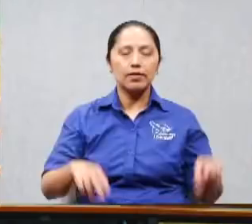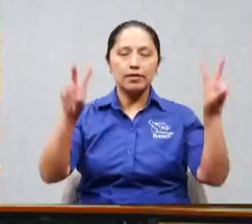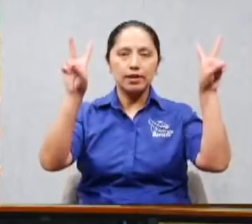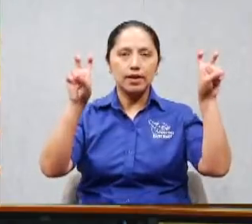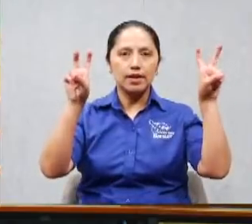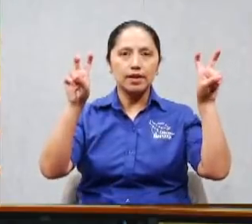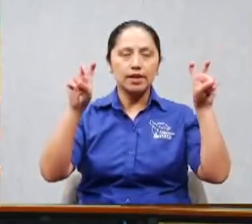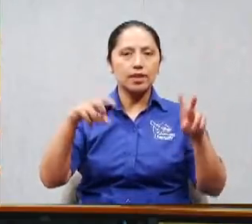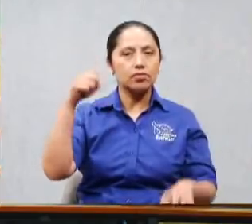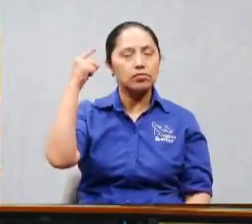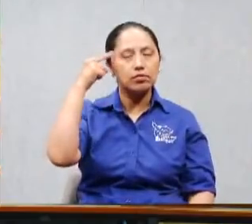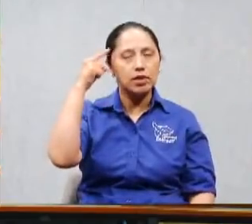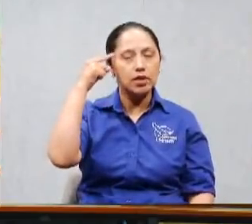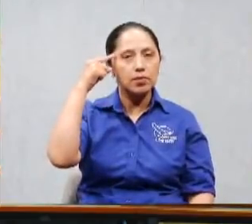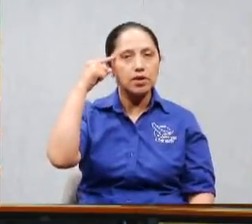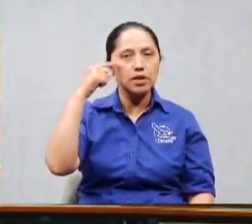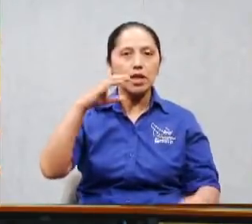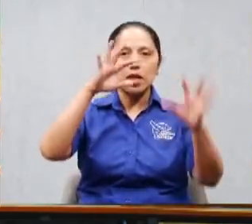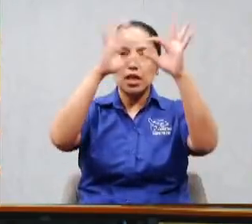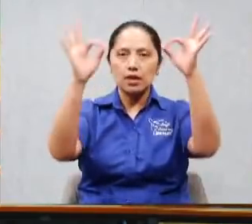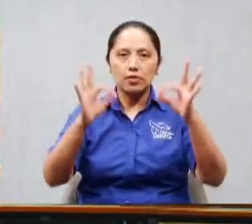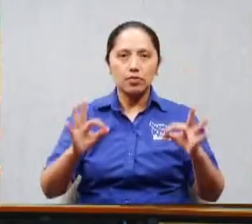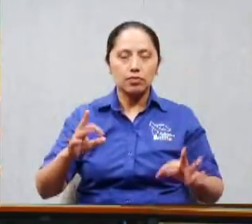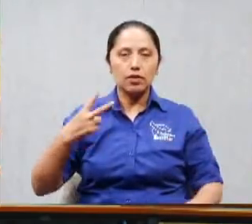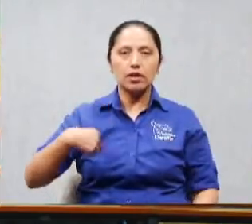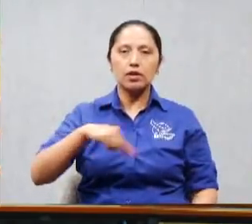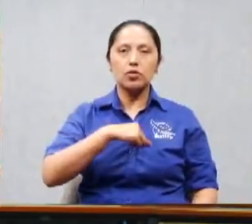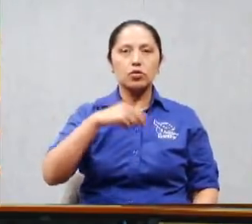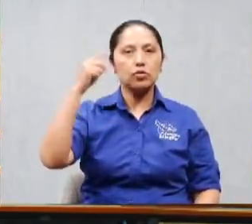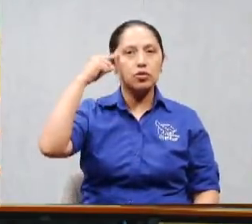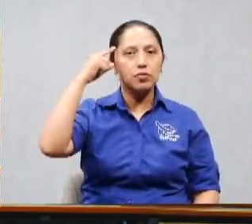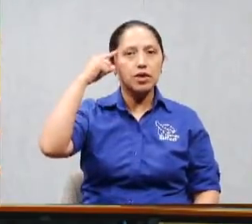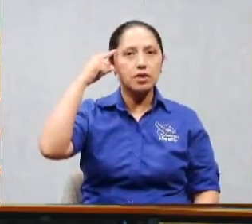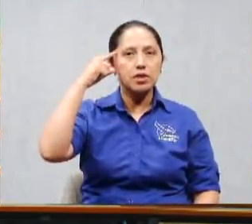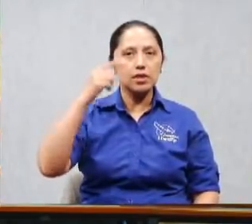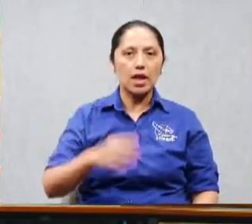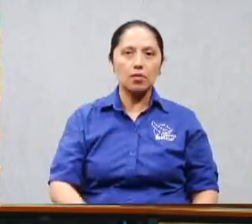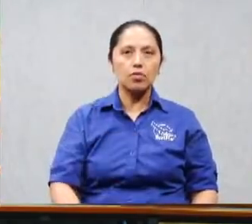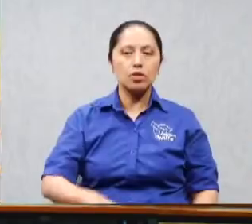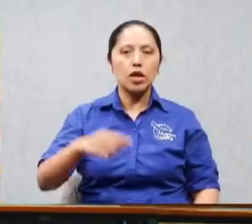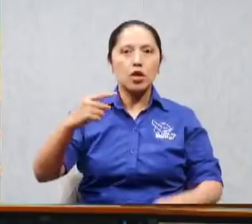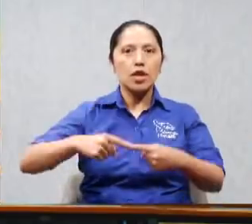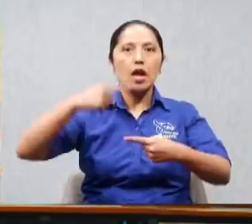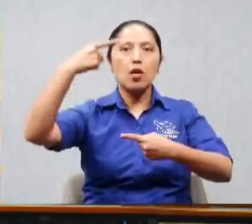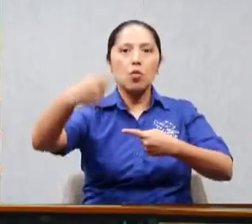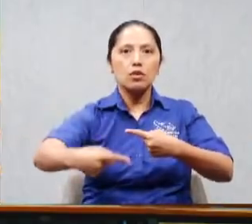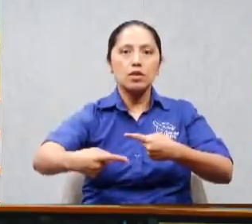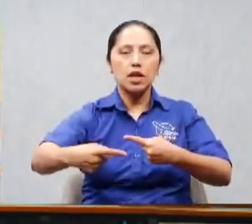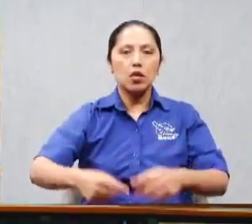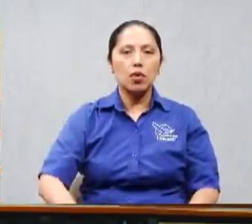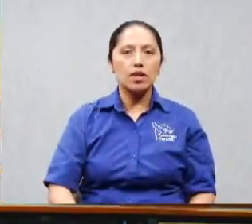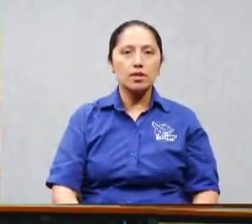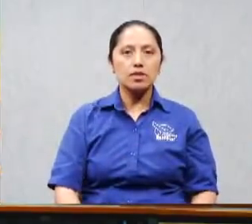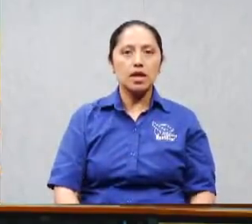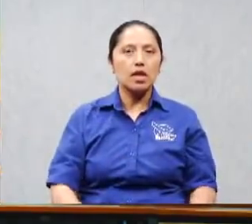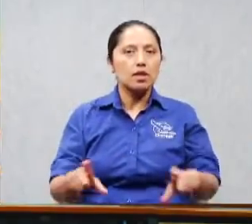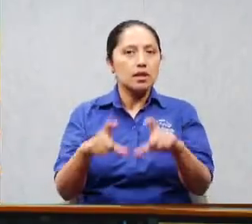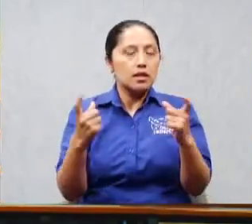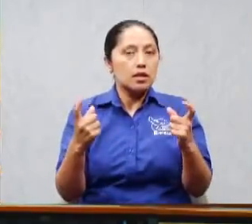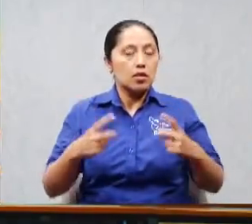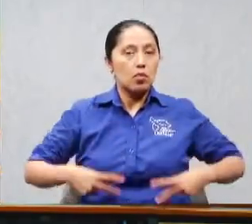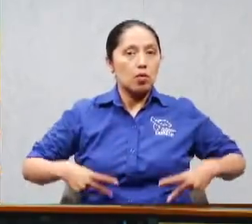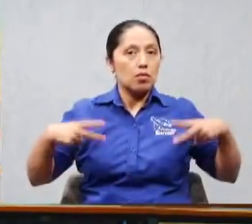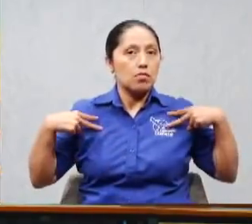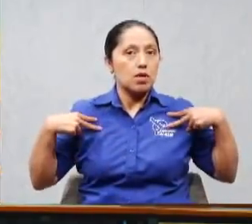realmente la manera como nosotros pensamos va a determinar la manera como nosotros vivimos y no sólo como vivimos, sino como